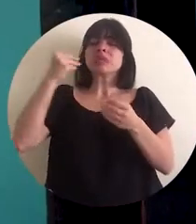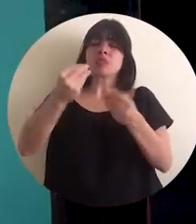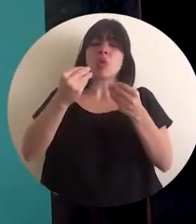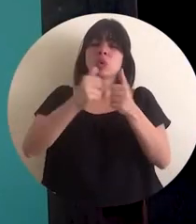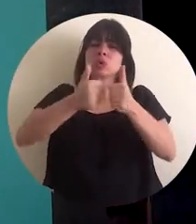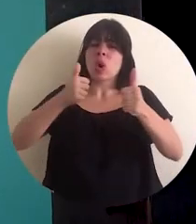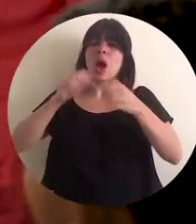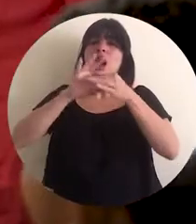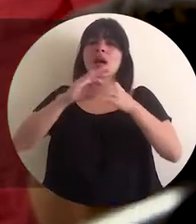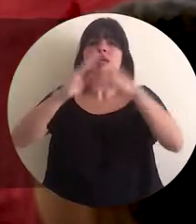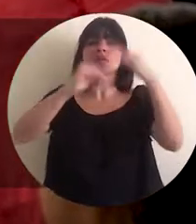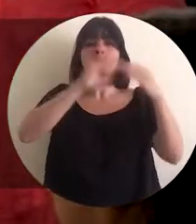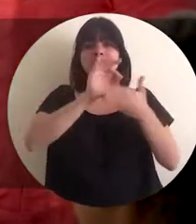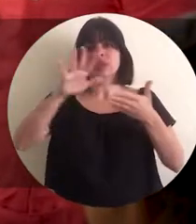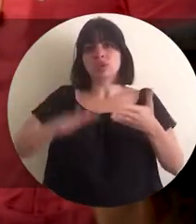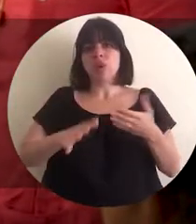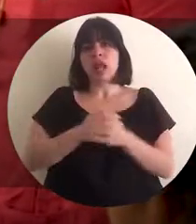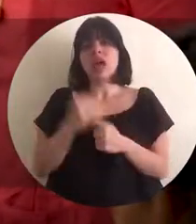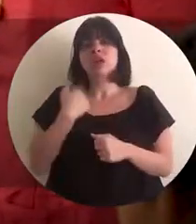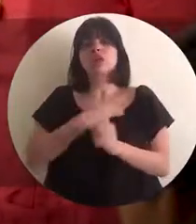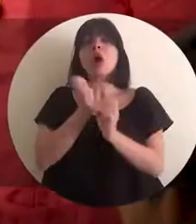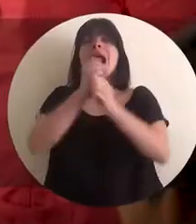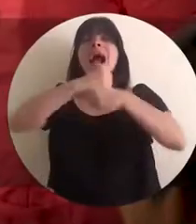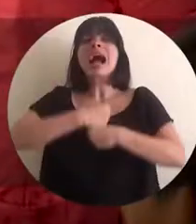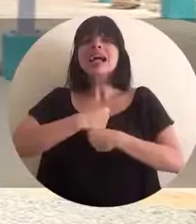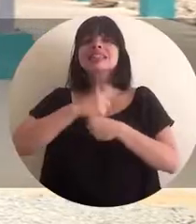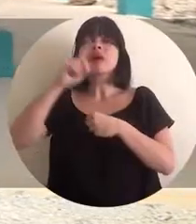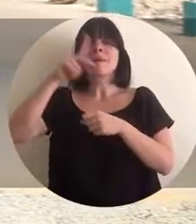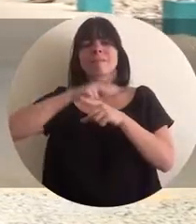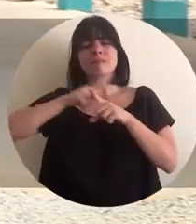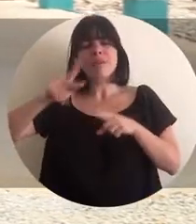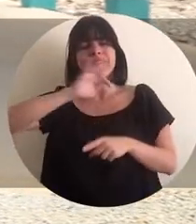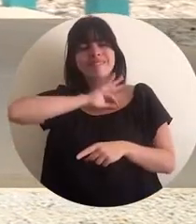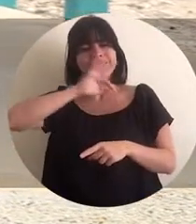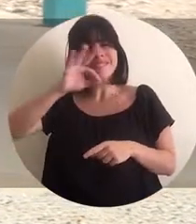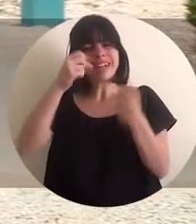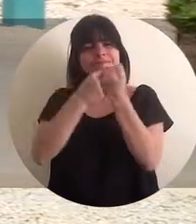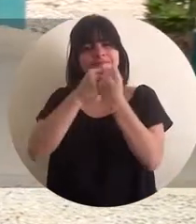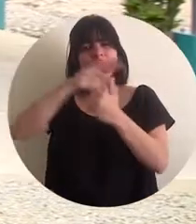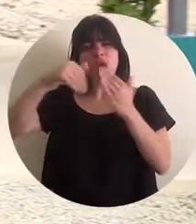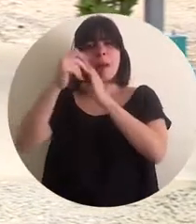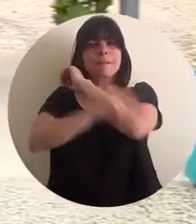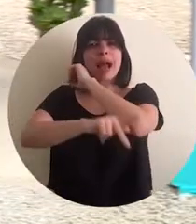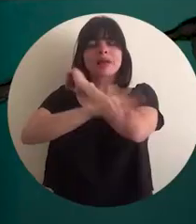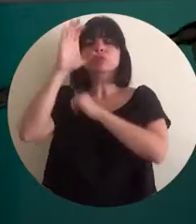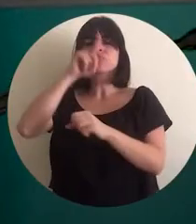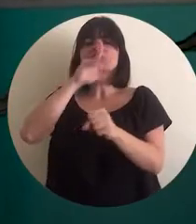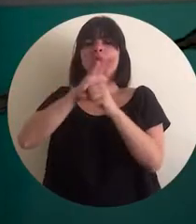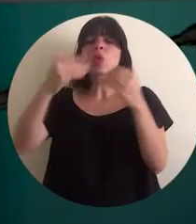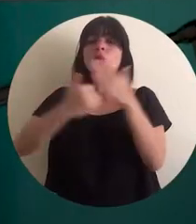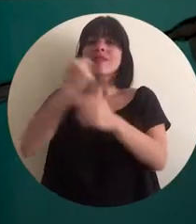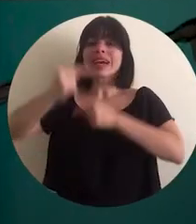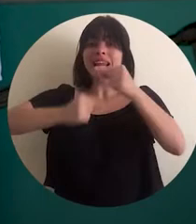teníamos en infraestructura escolar. Estamos haciendo una profesión de fe en nuestro país garantizando que